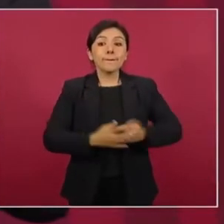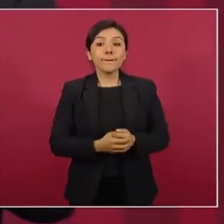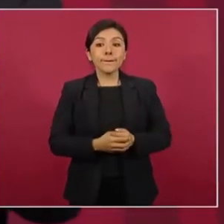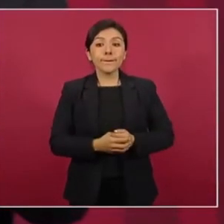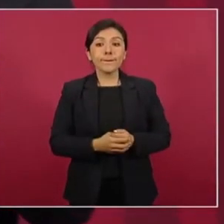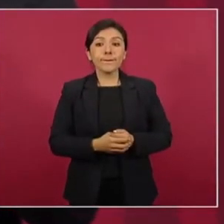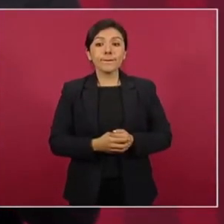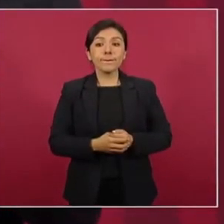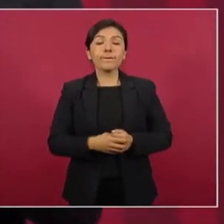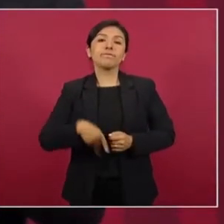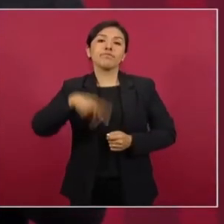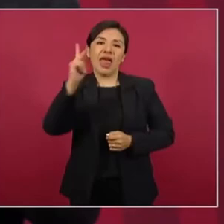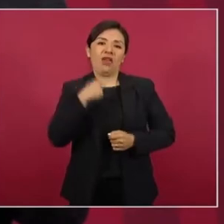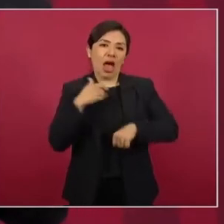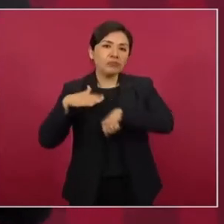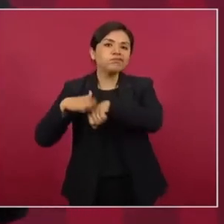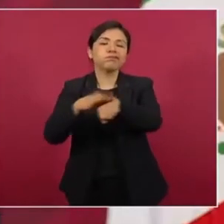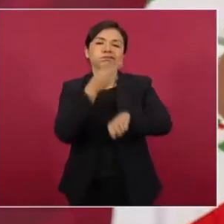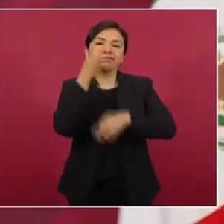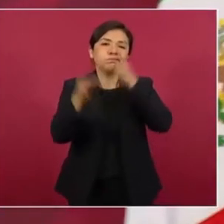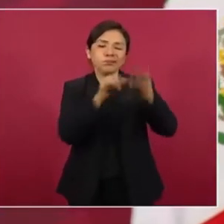decirle a la gente que estoy